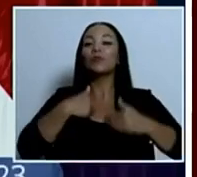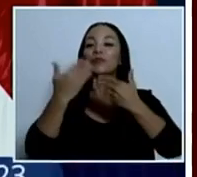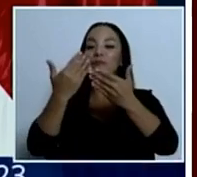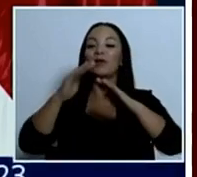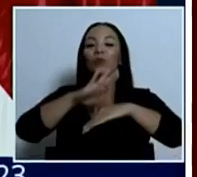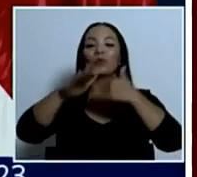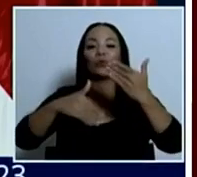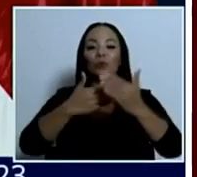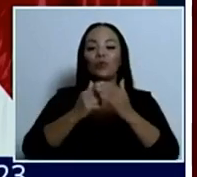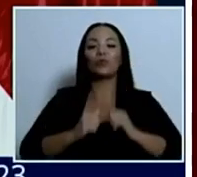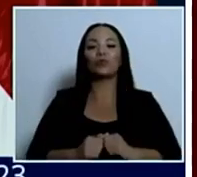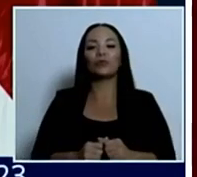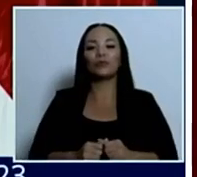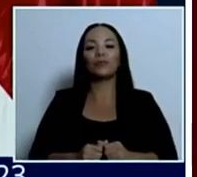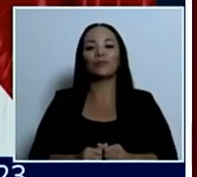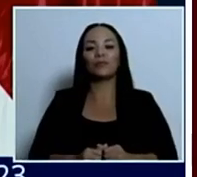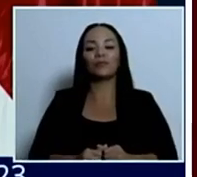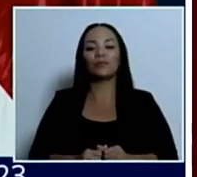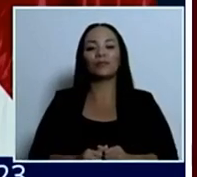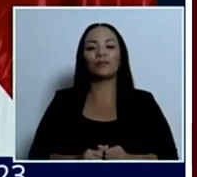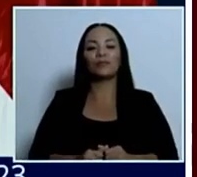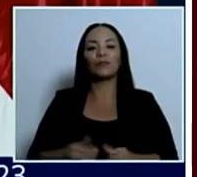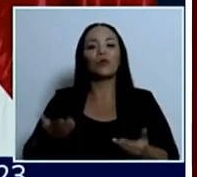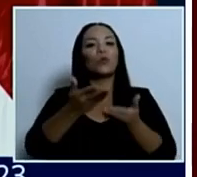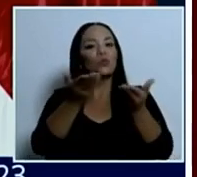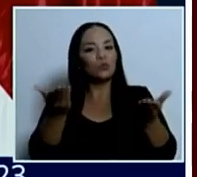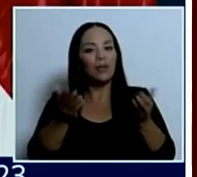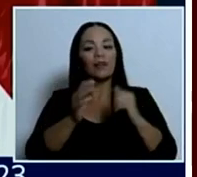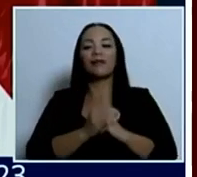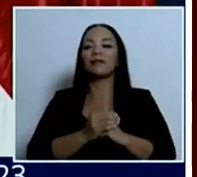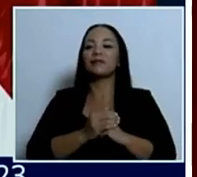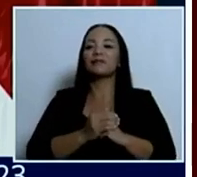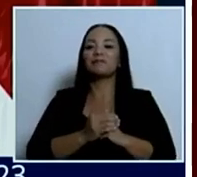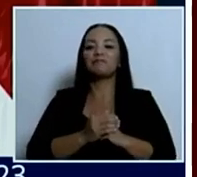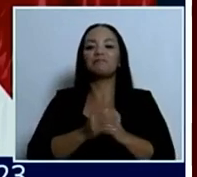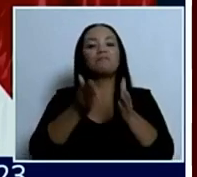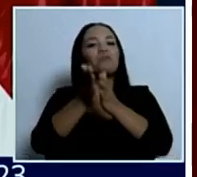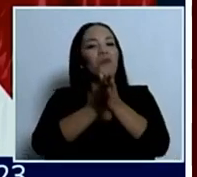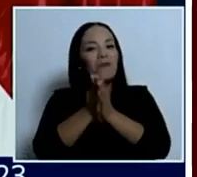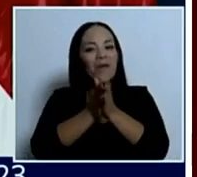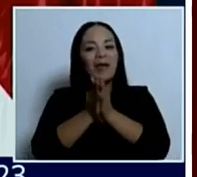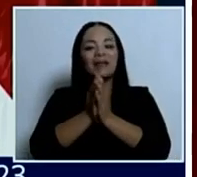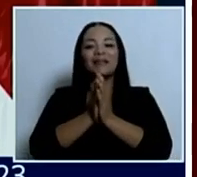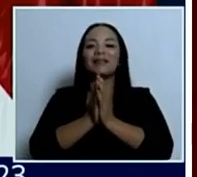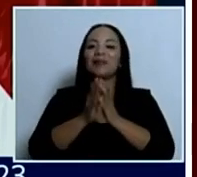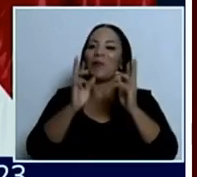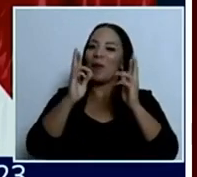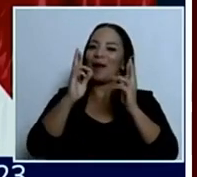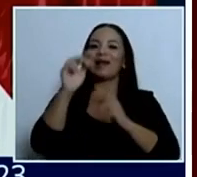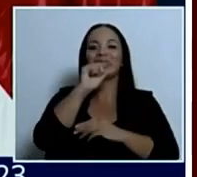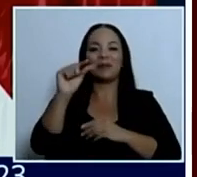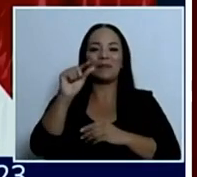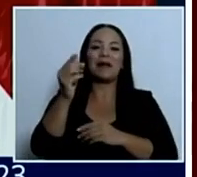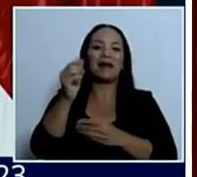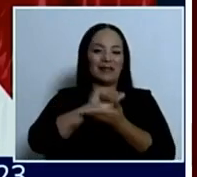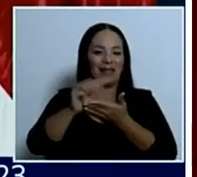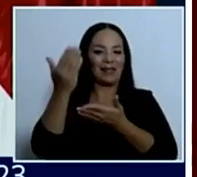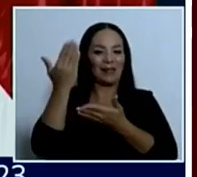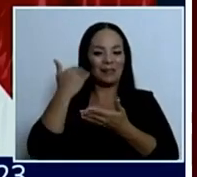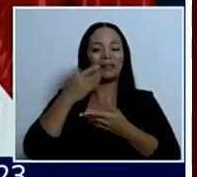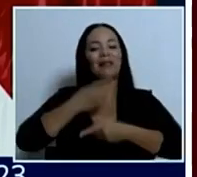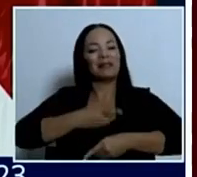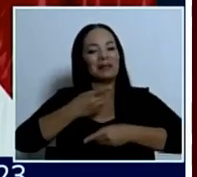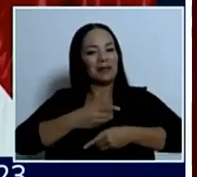todos hayan tenido una pacífica y provechosa Semana Santa. Los que pudieron